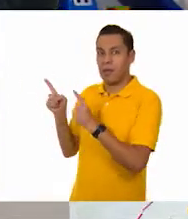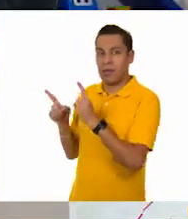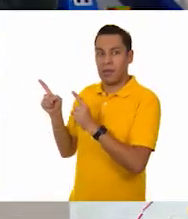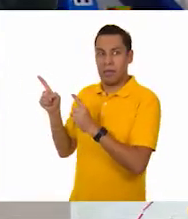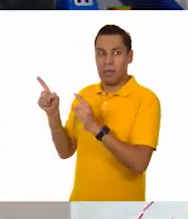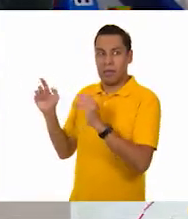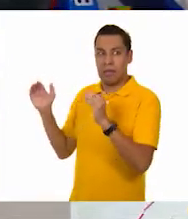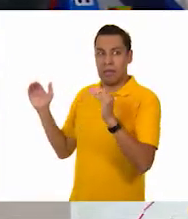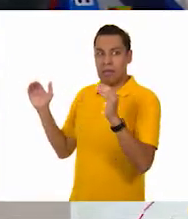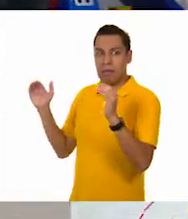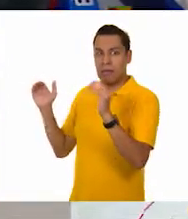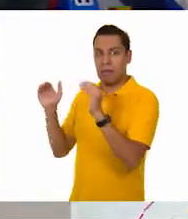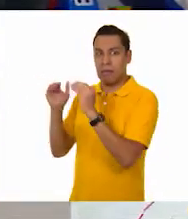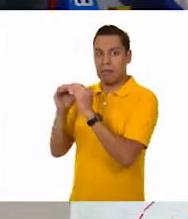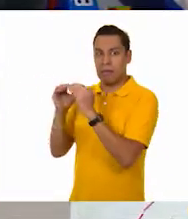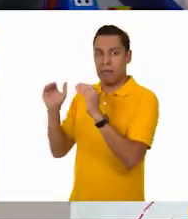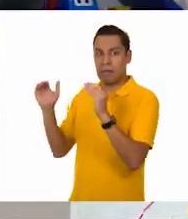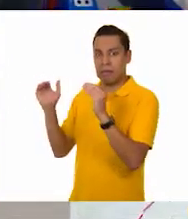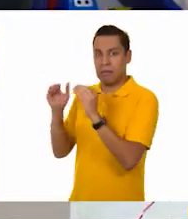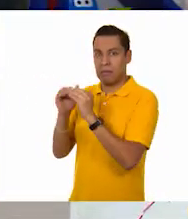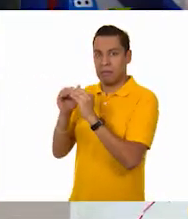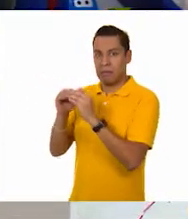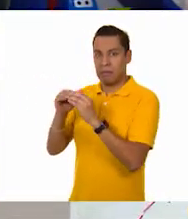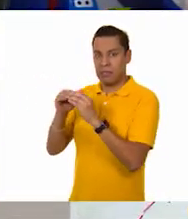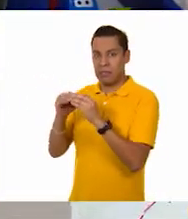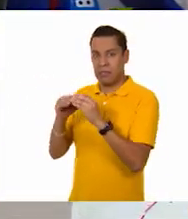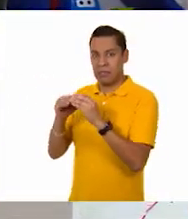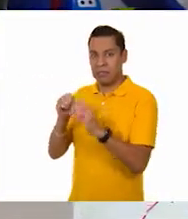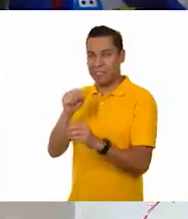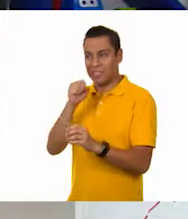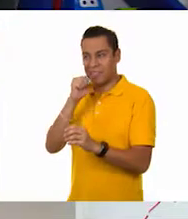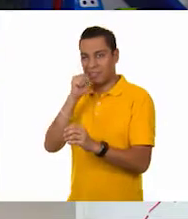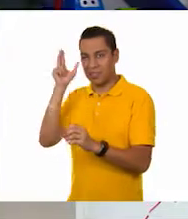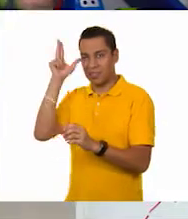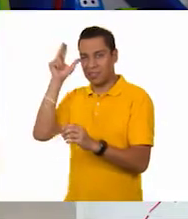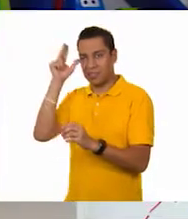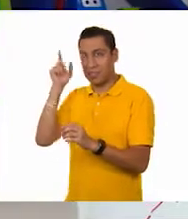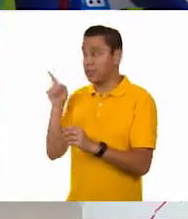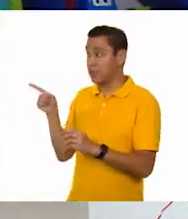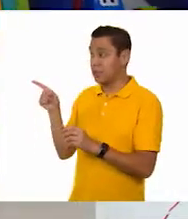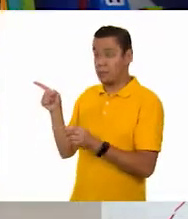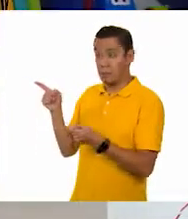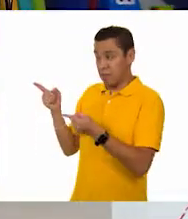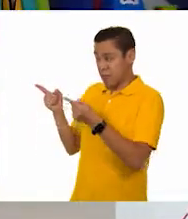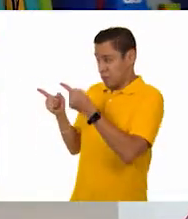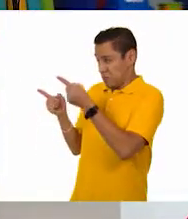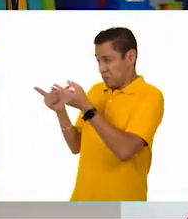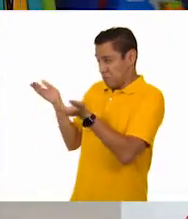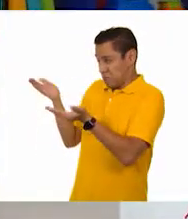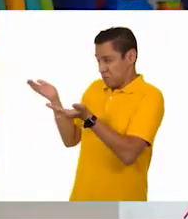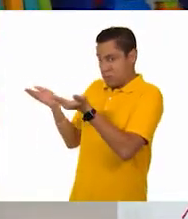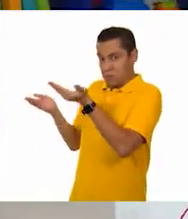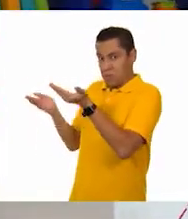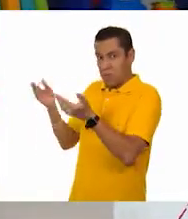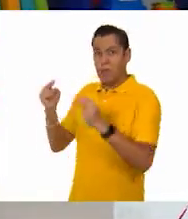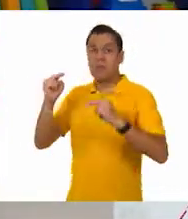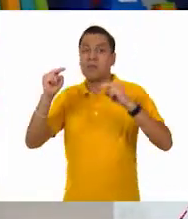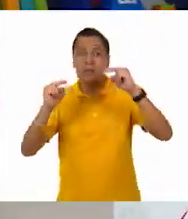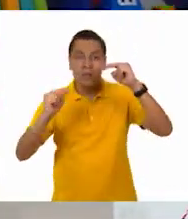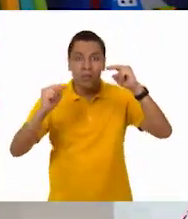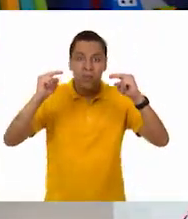Yo diría que igual. Muy bien. A ver, Oscar, a ver, a ver. Mira. ¿Ustedes qué opinan en casa?